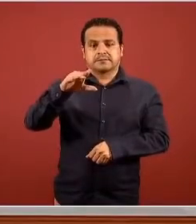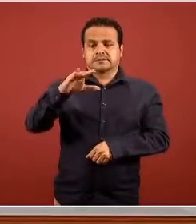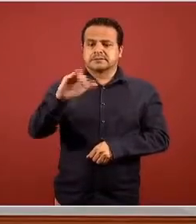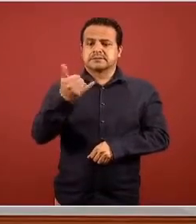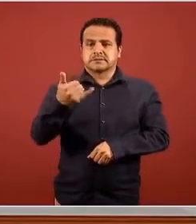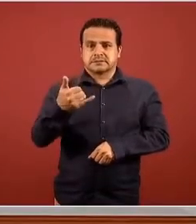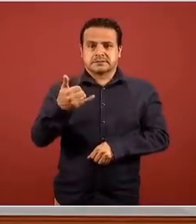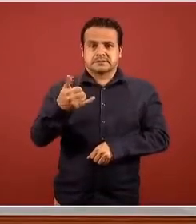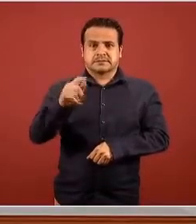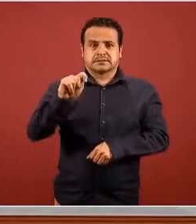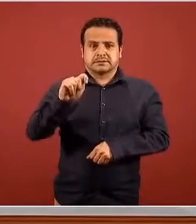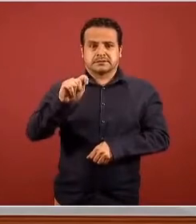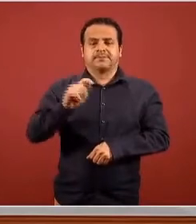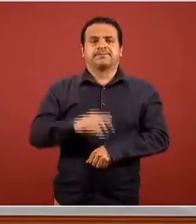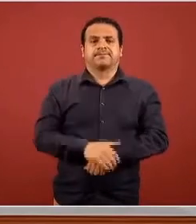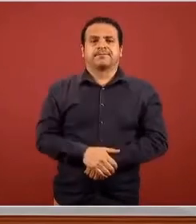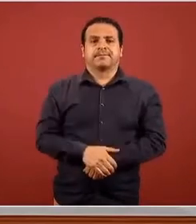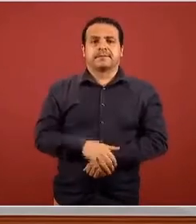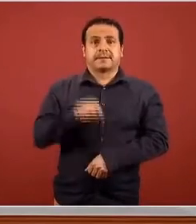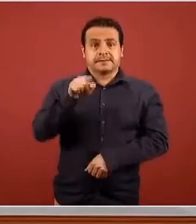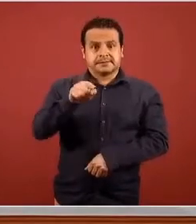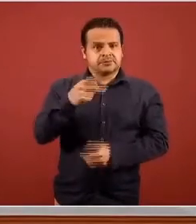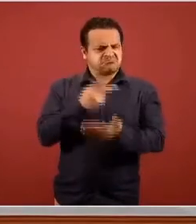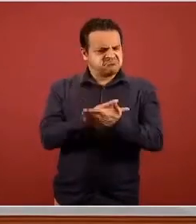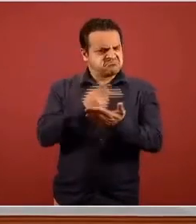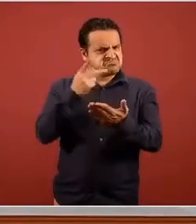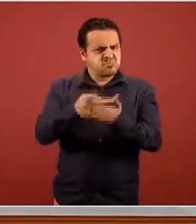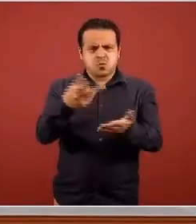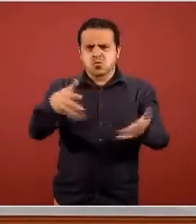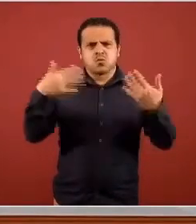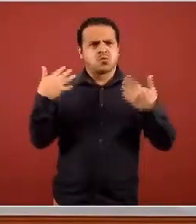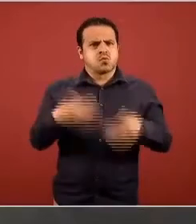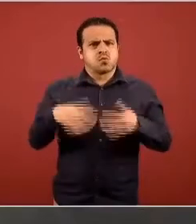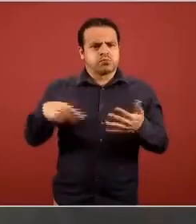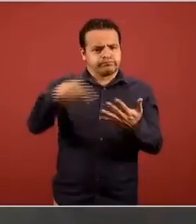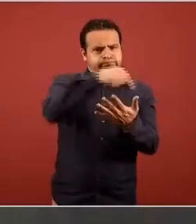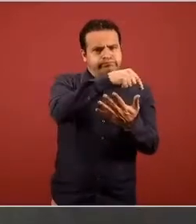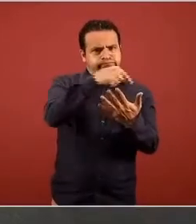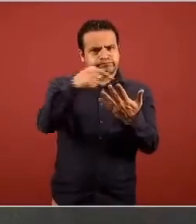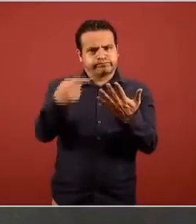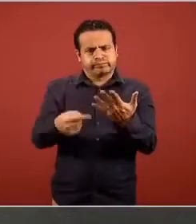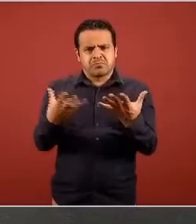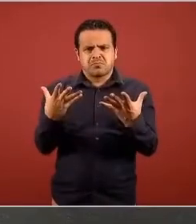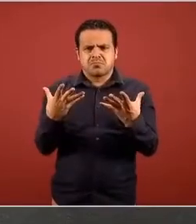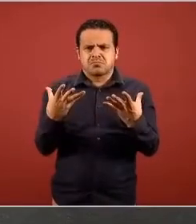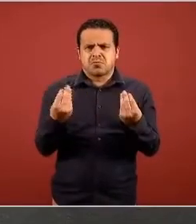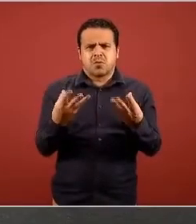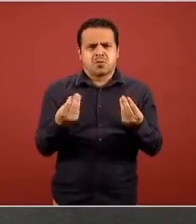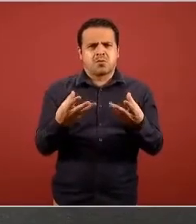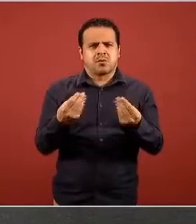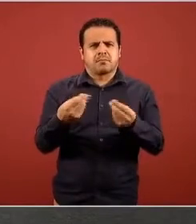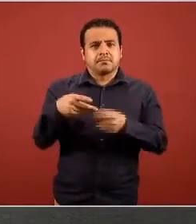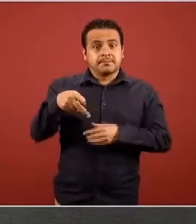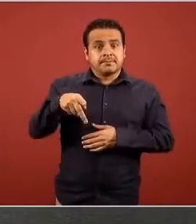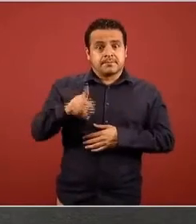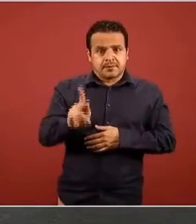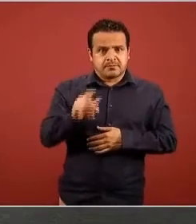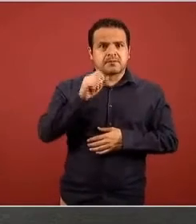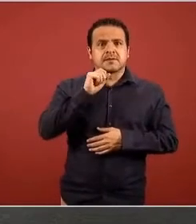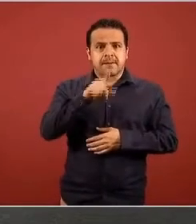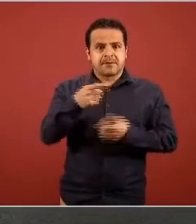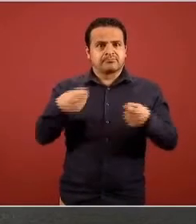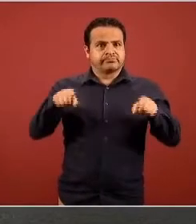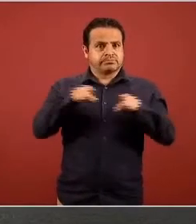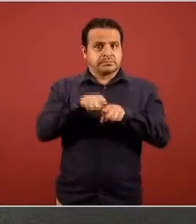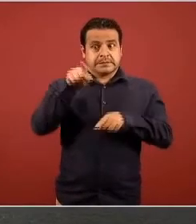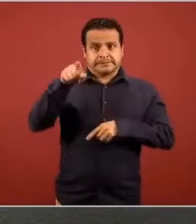ciencias y artes todos los atributos que se puedan imaginar pero además es quien está encabezando